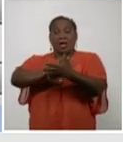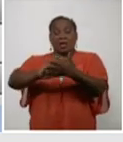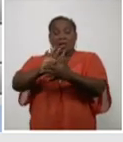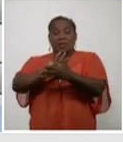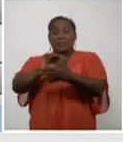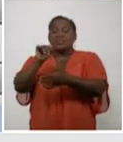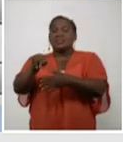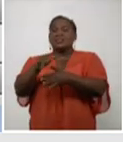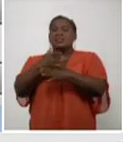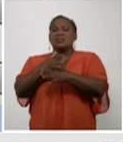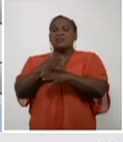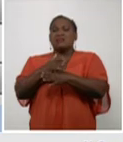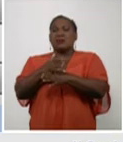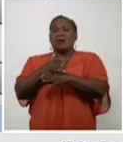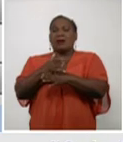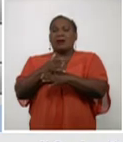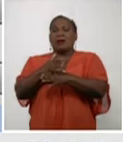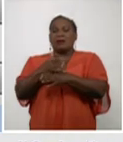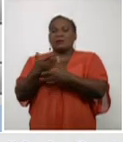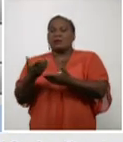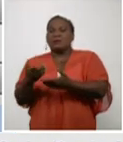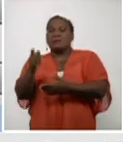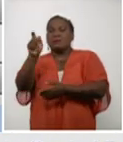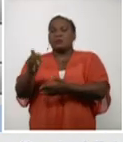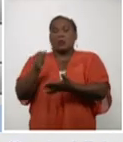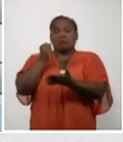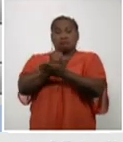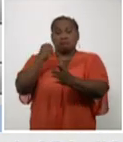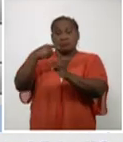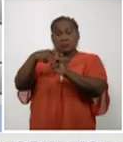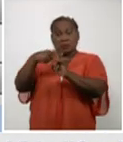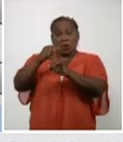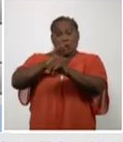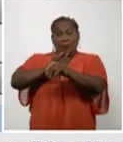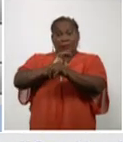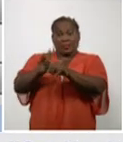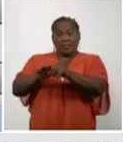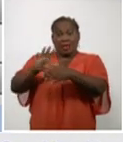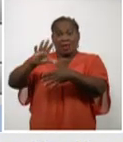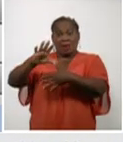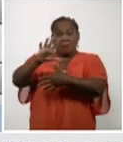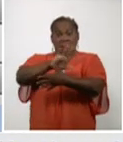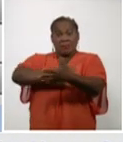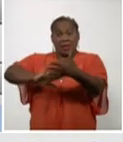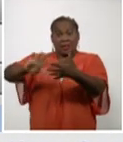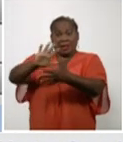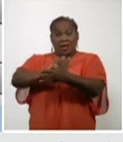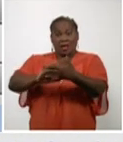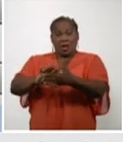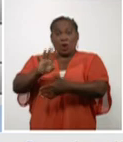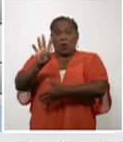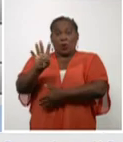que la cifra de casos diagnosticados en nuestra región pues sea de 49